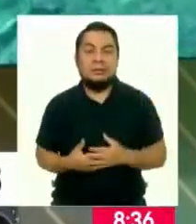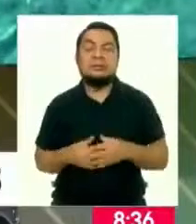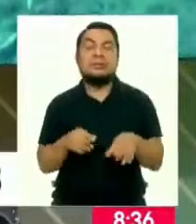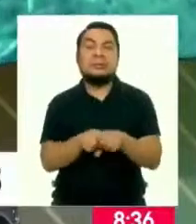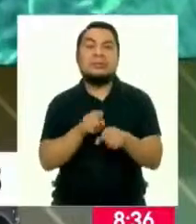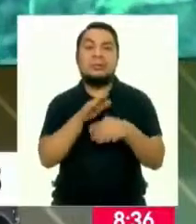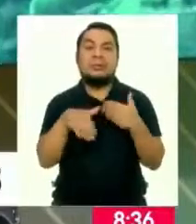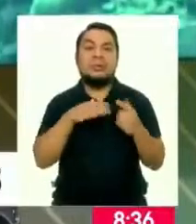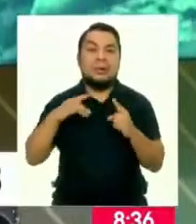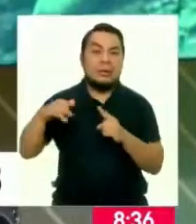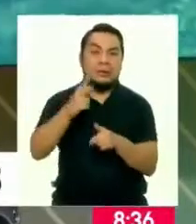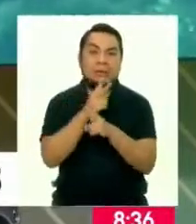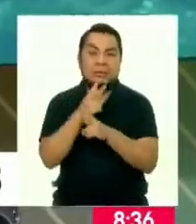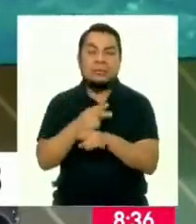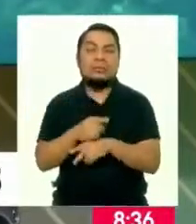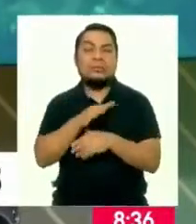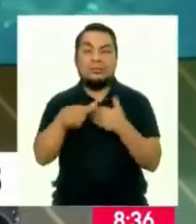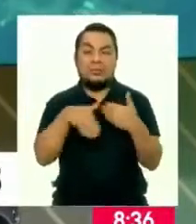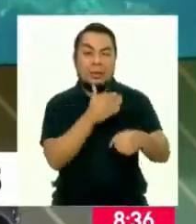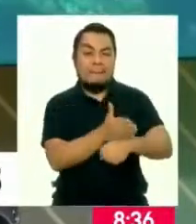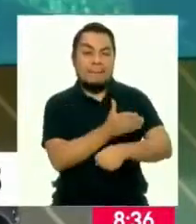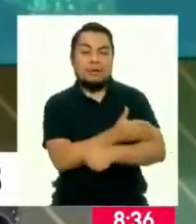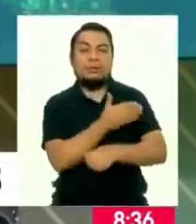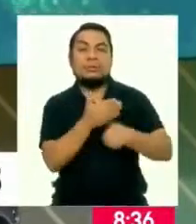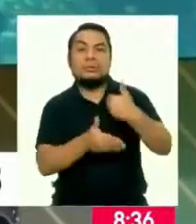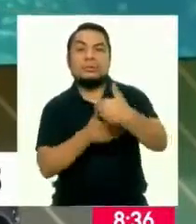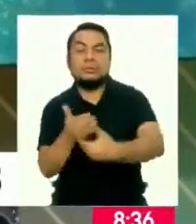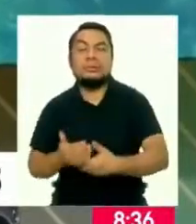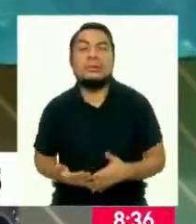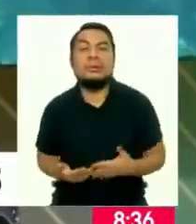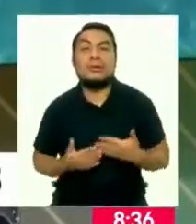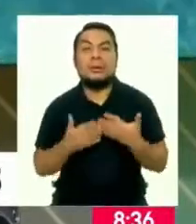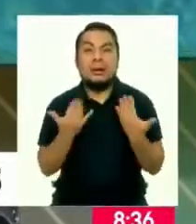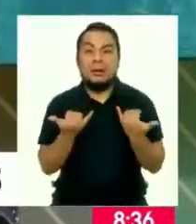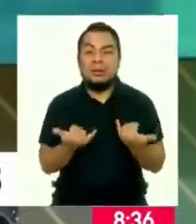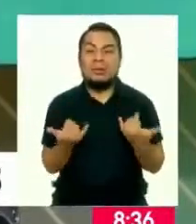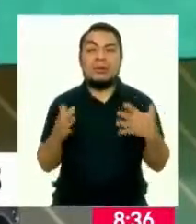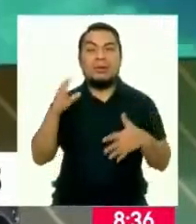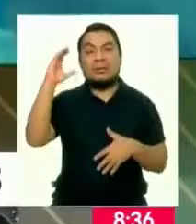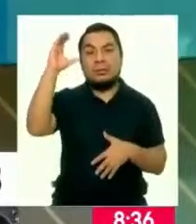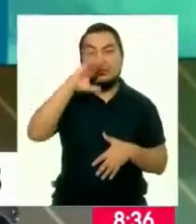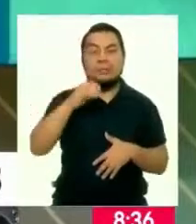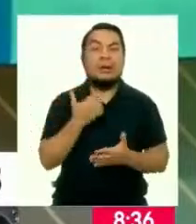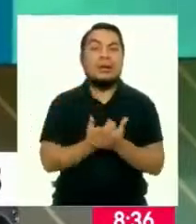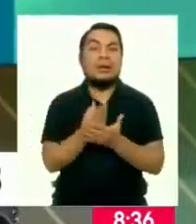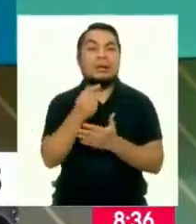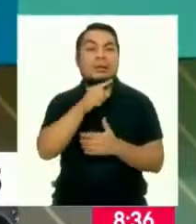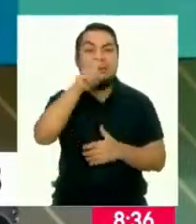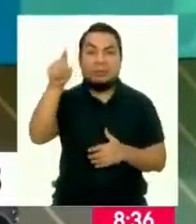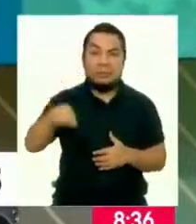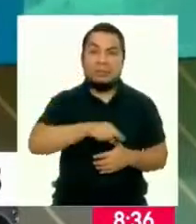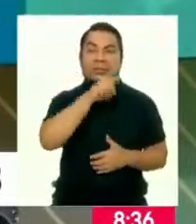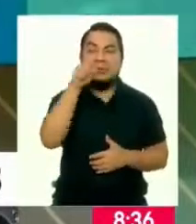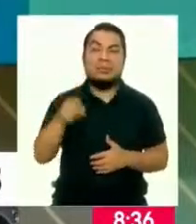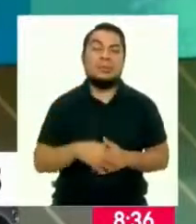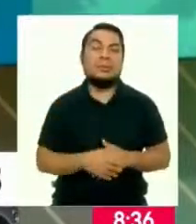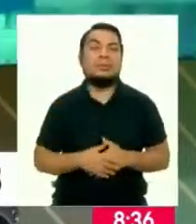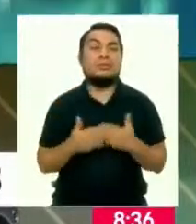de inequidad con el ambiente. Todo este proceso, ahora que estamos buscando una economía circular, de